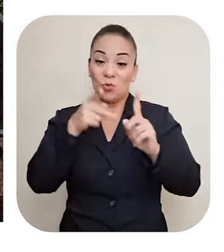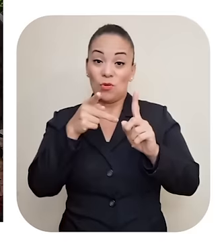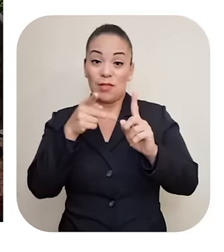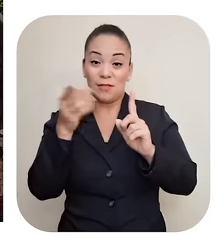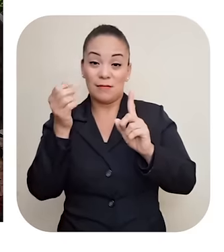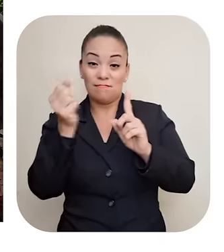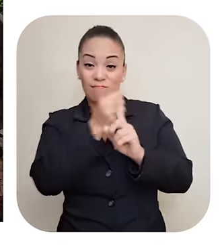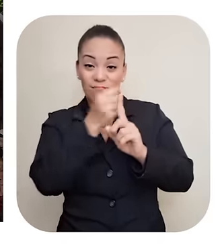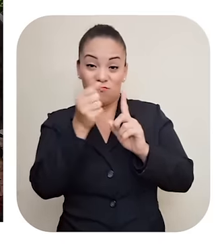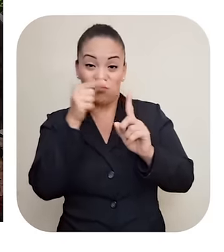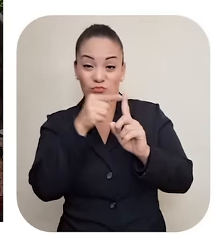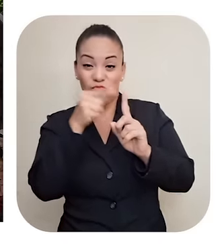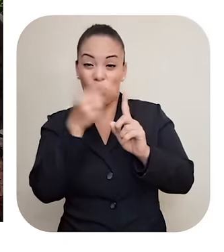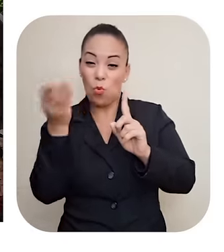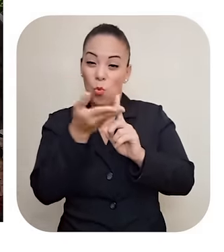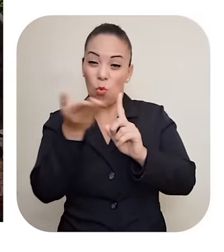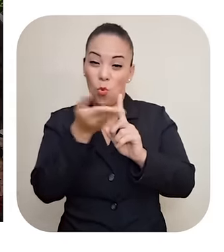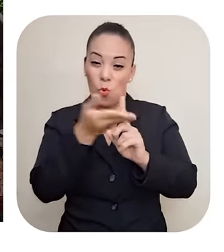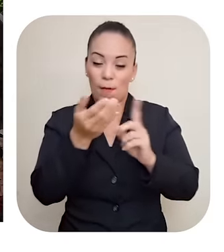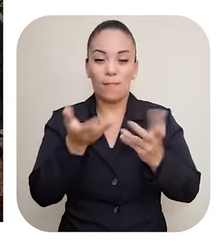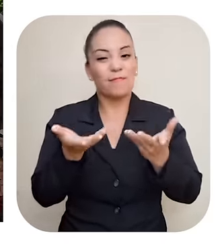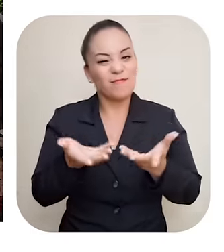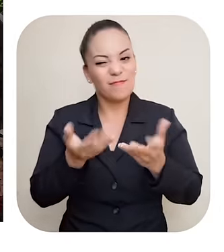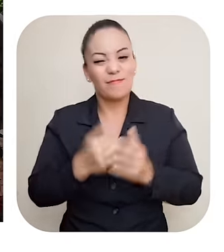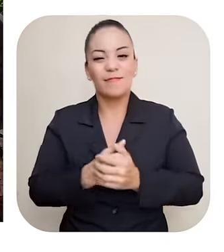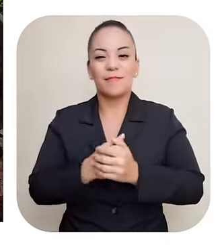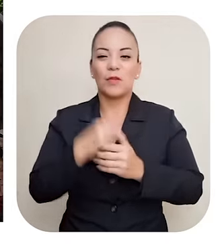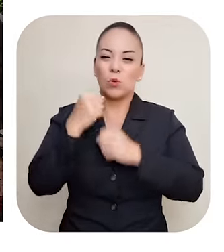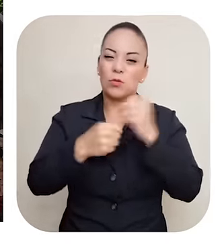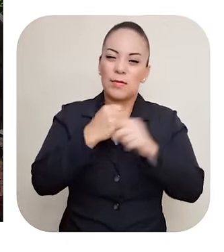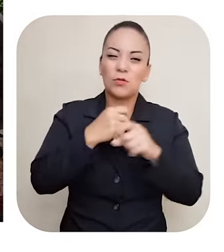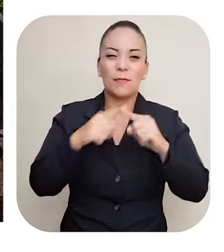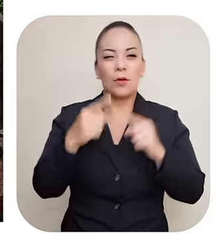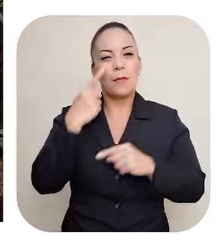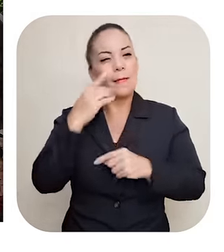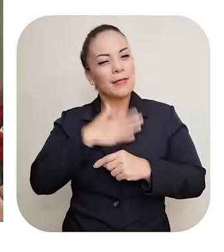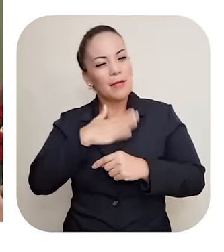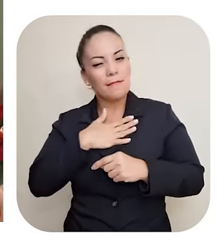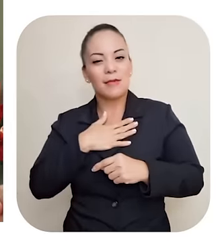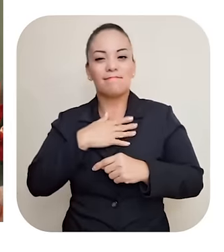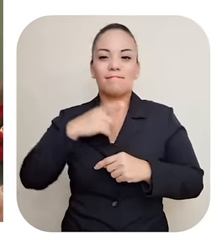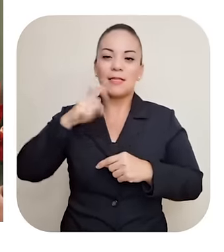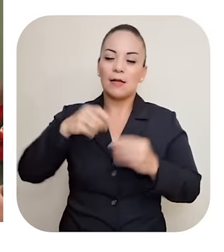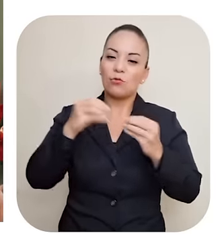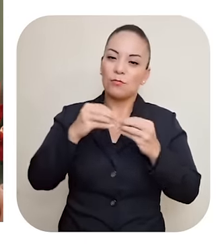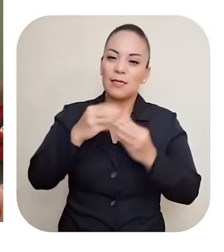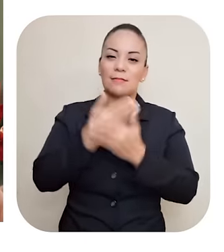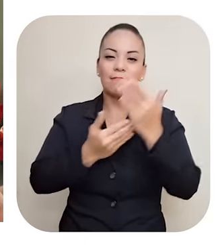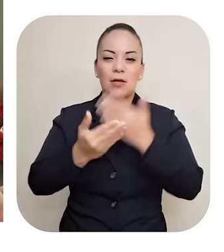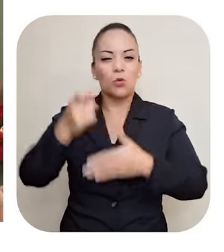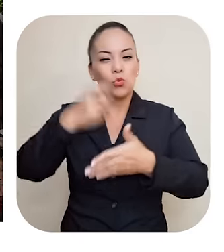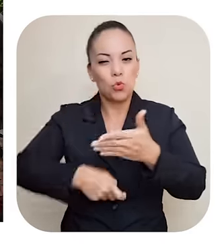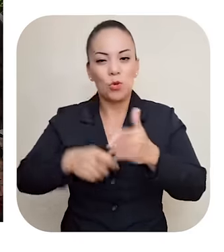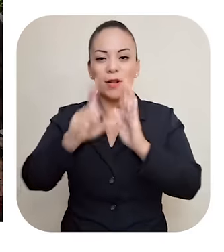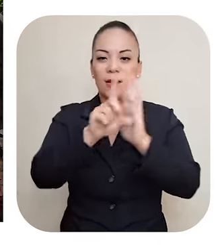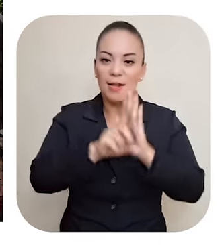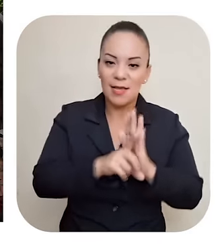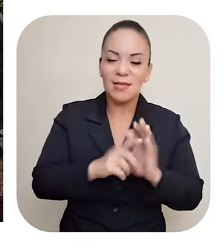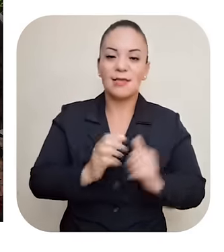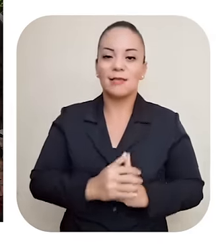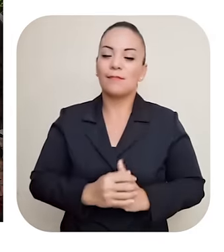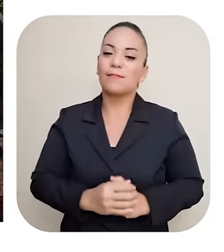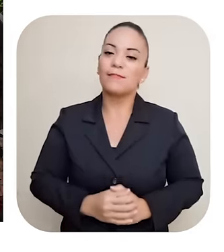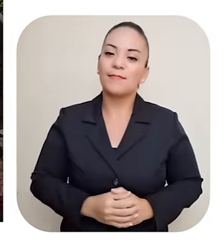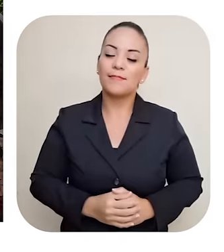Me parece que se ocupa Un poquito más De mano dura En nuestras leyes ¿Qué piensas? ¿Qué consejo nos da usted En este tema